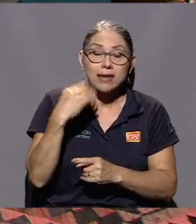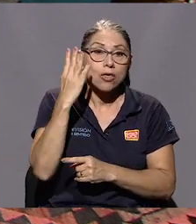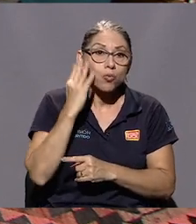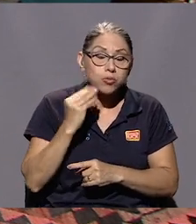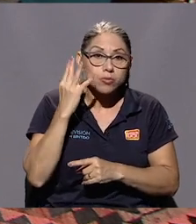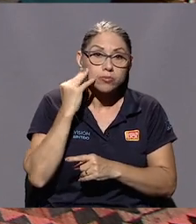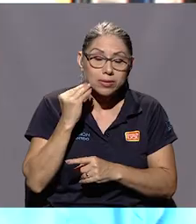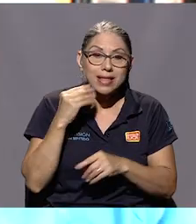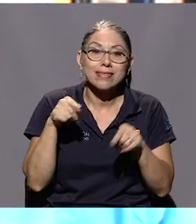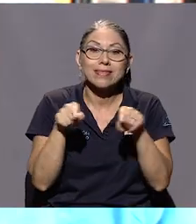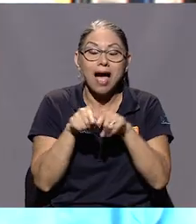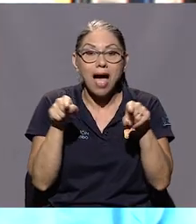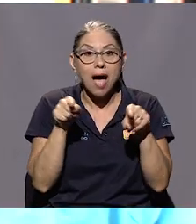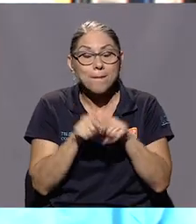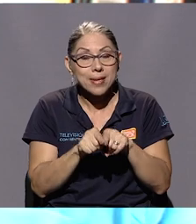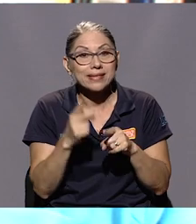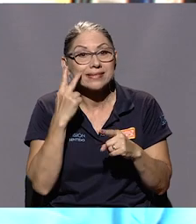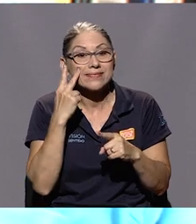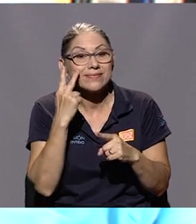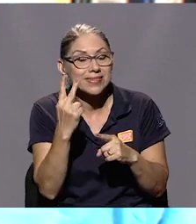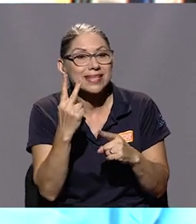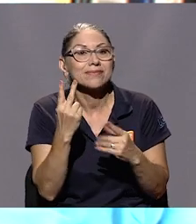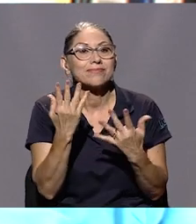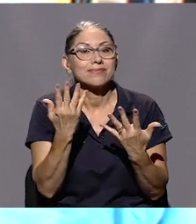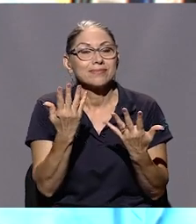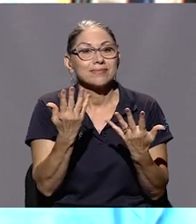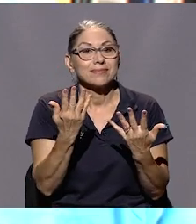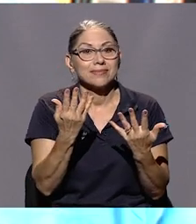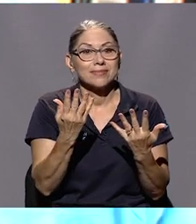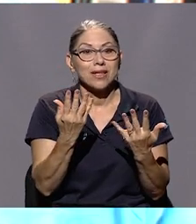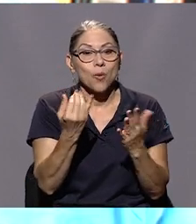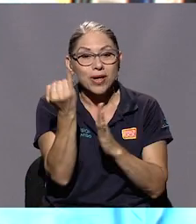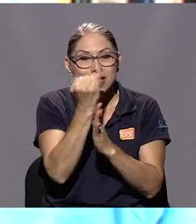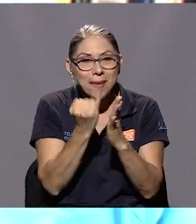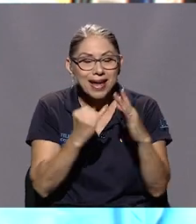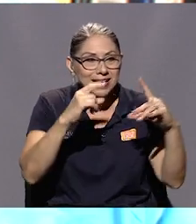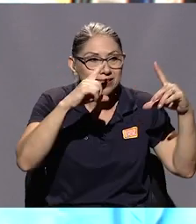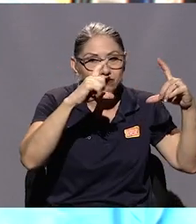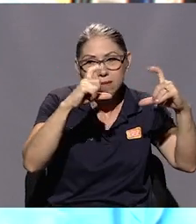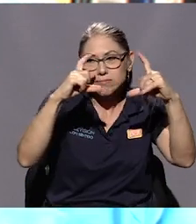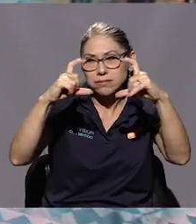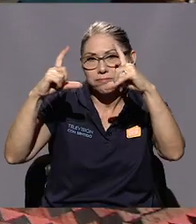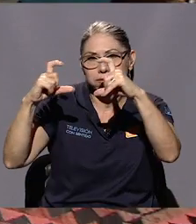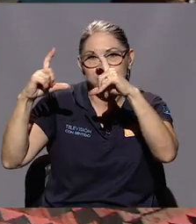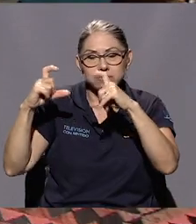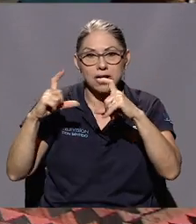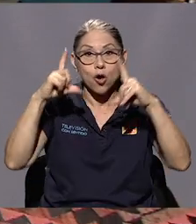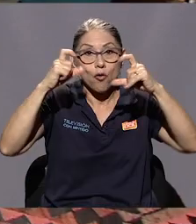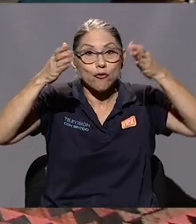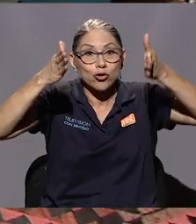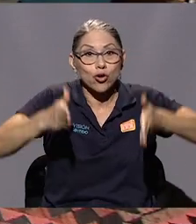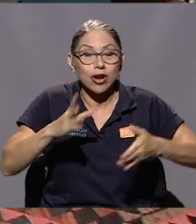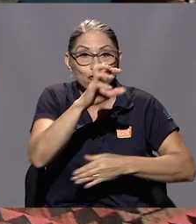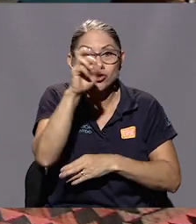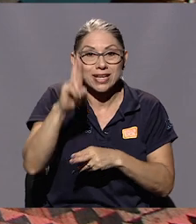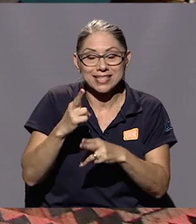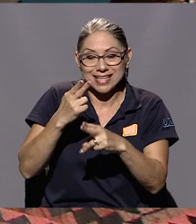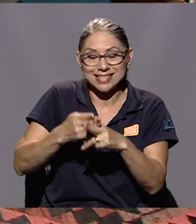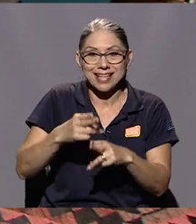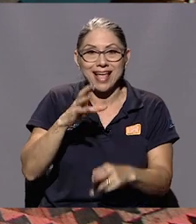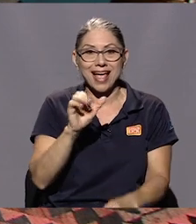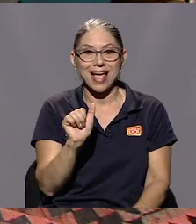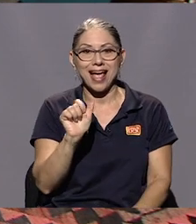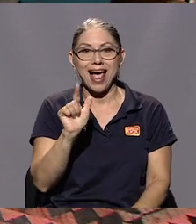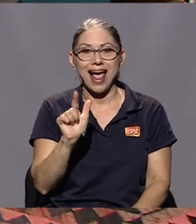una trascendencia también se palpa en imágenes. Y hay un fotógrafo costarricense, don